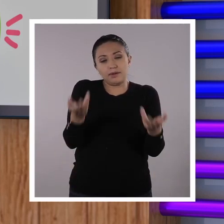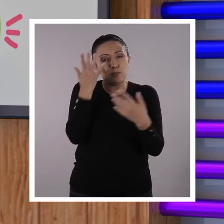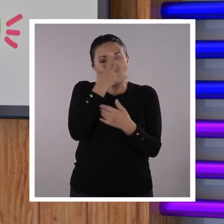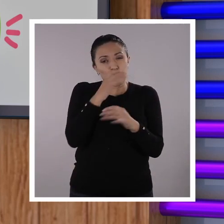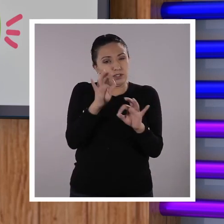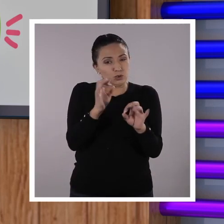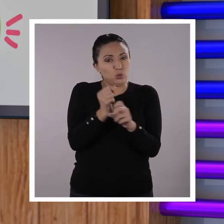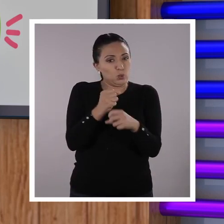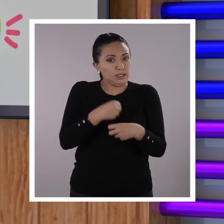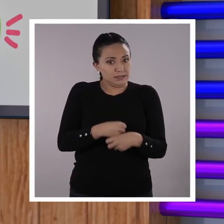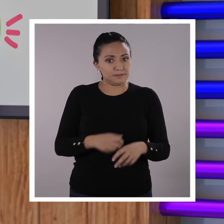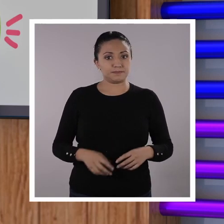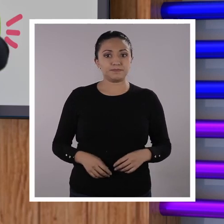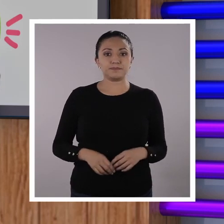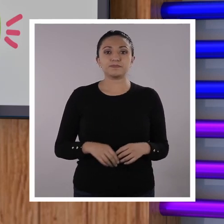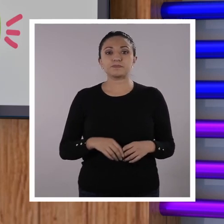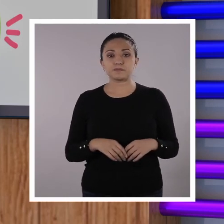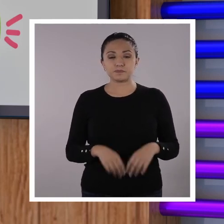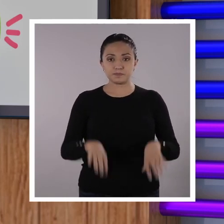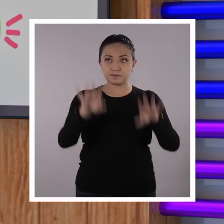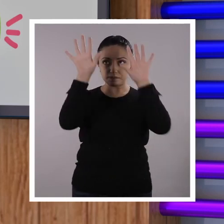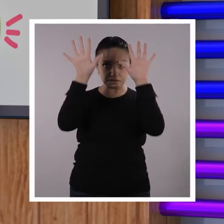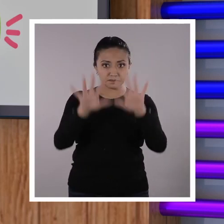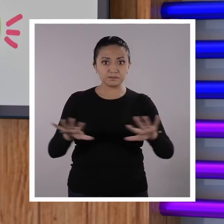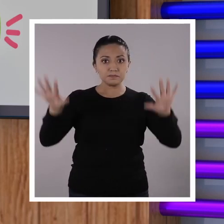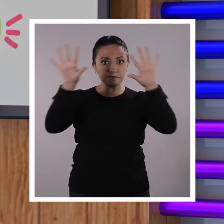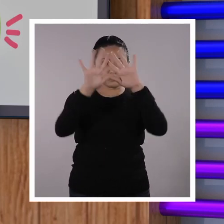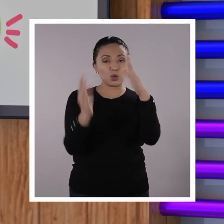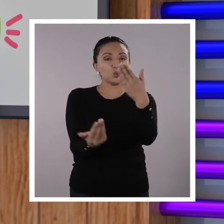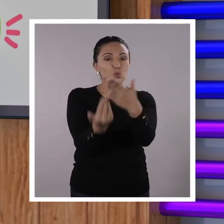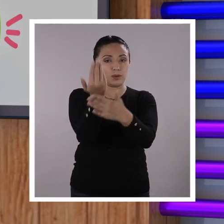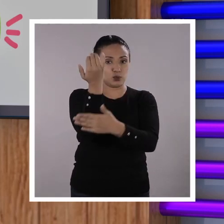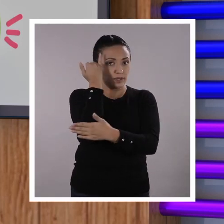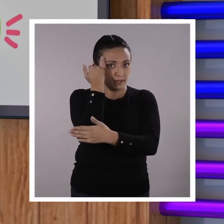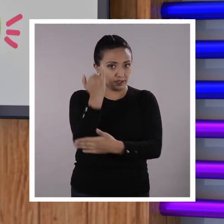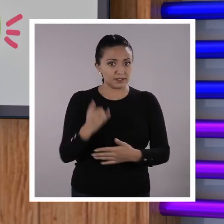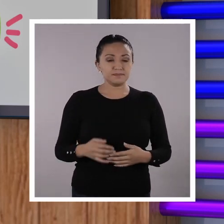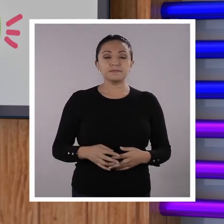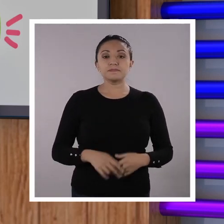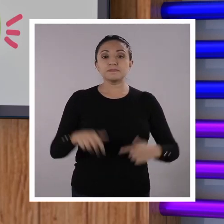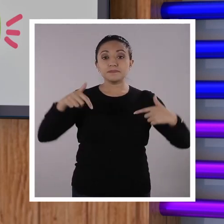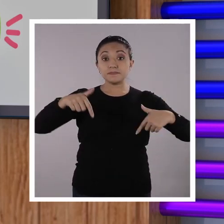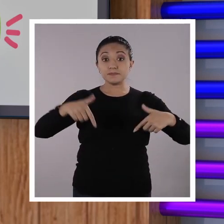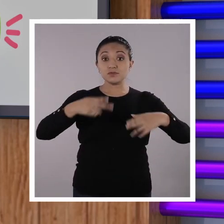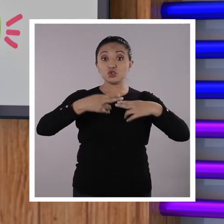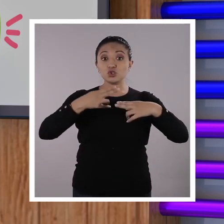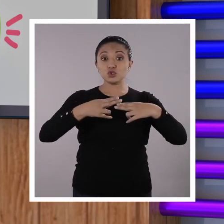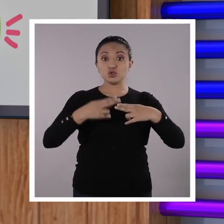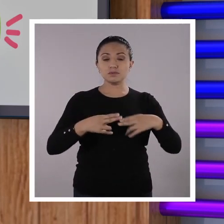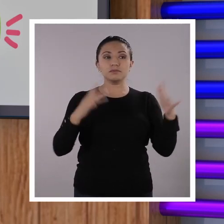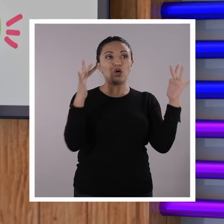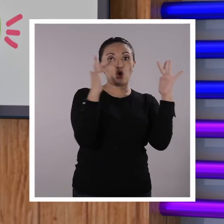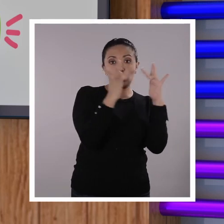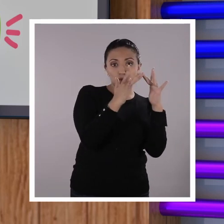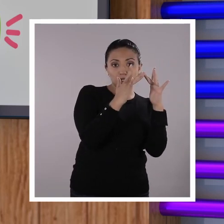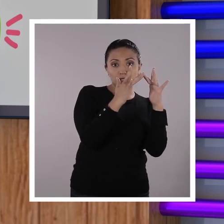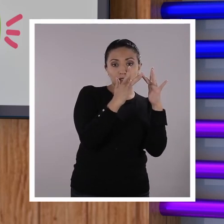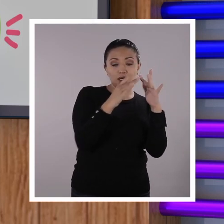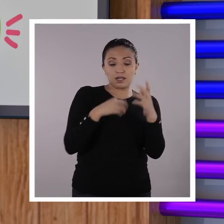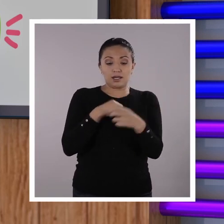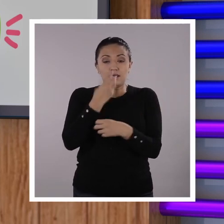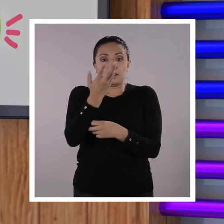fantástico. Quiero proponerles esta nueva rutina de pensamiento. La rutina se llama Conectar,